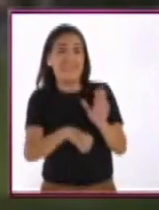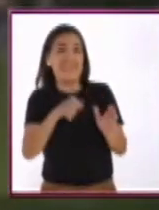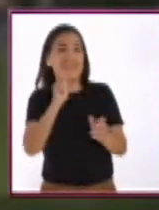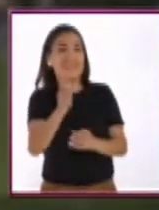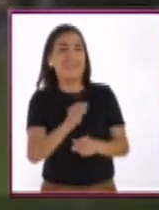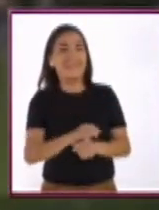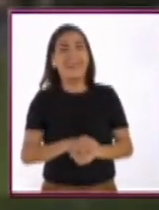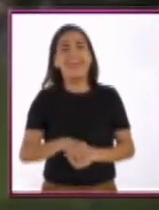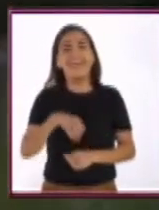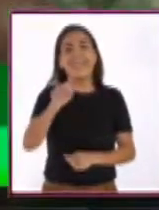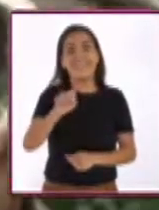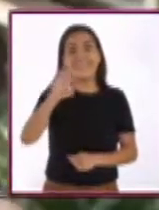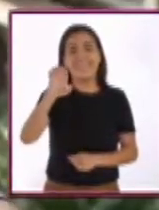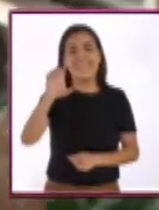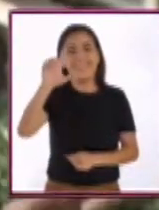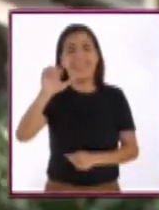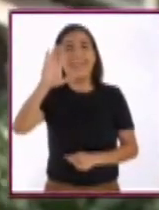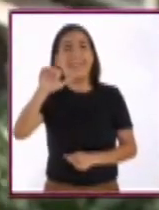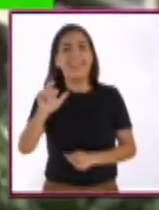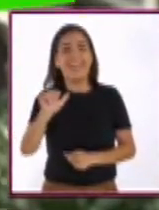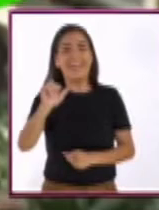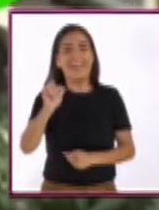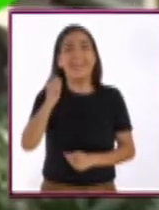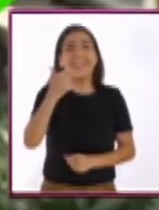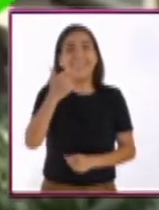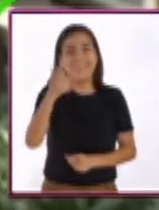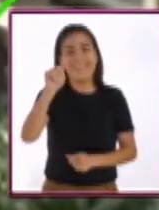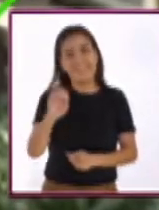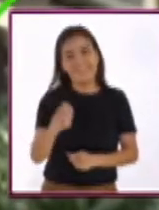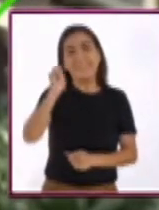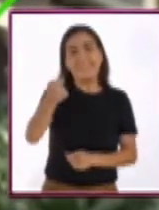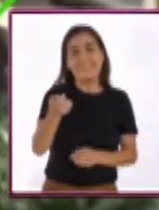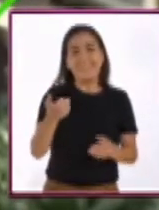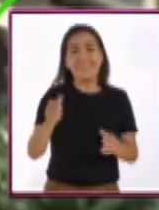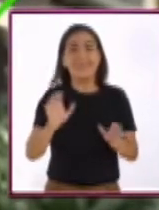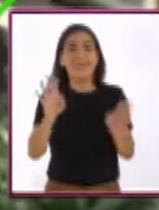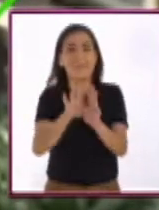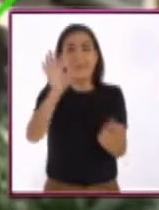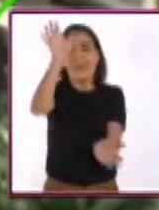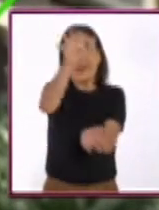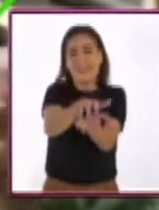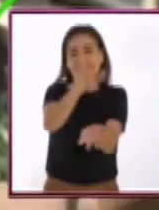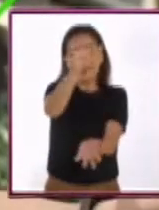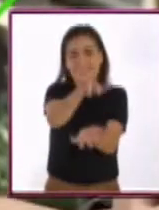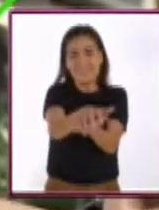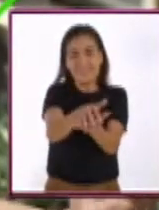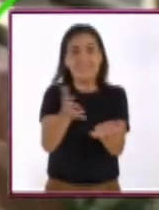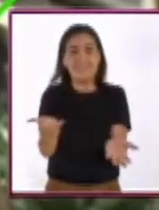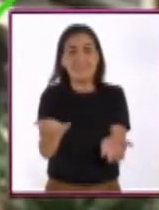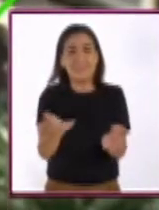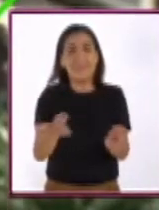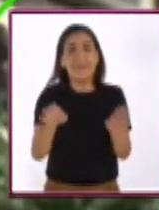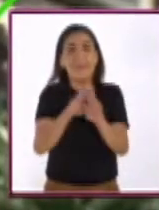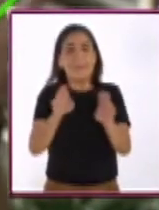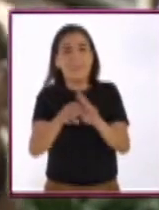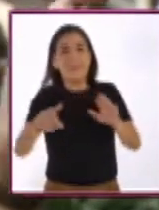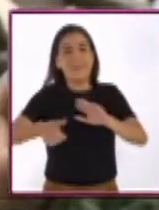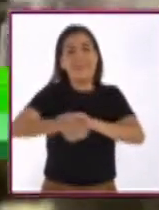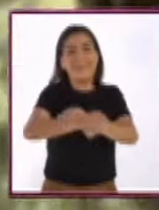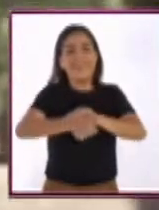Celacanto a un animal. No cocodrilo, pero una especie de... de